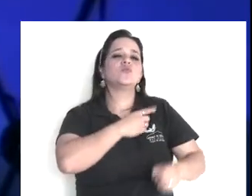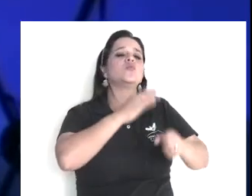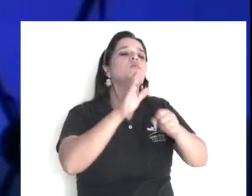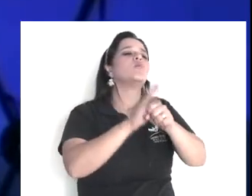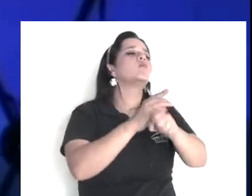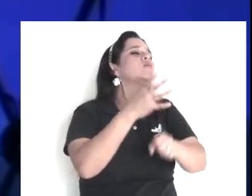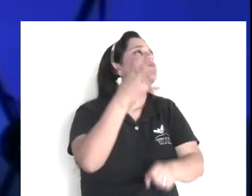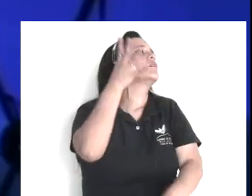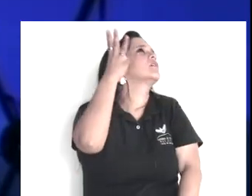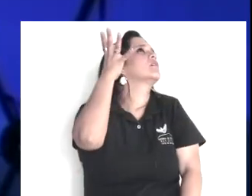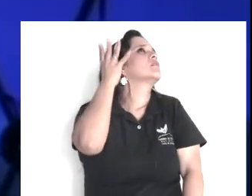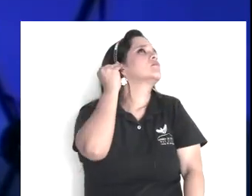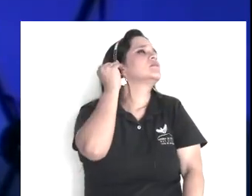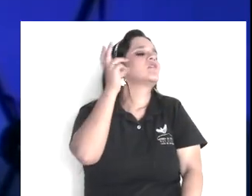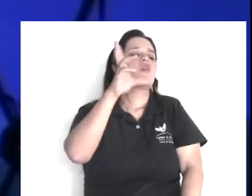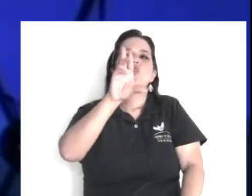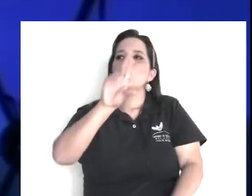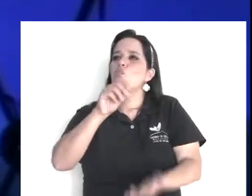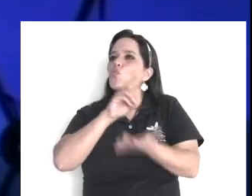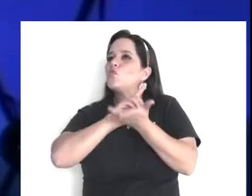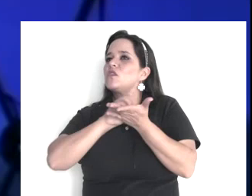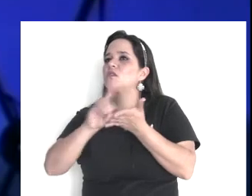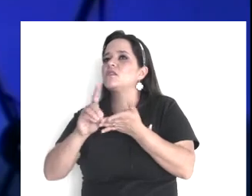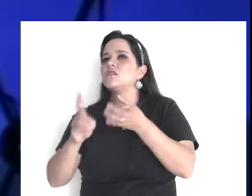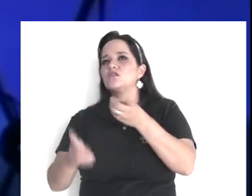significa, tomar una decisión final,